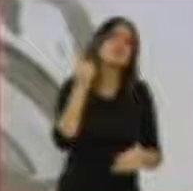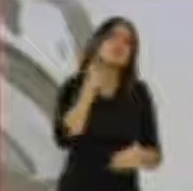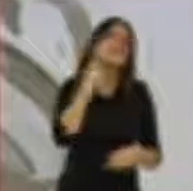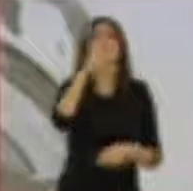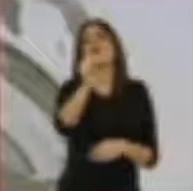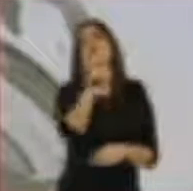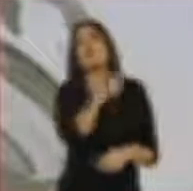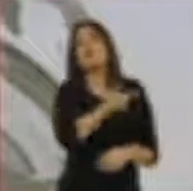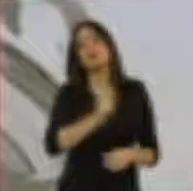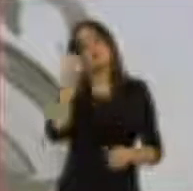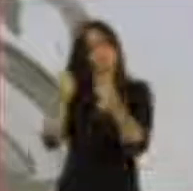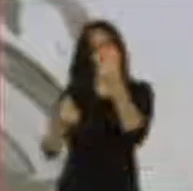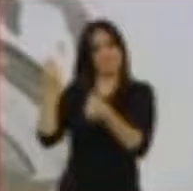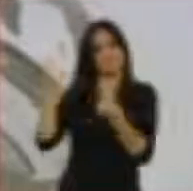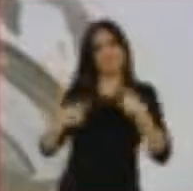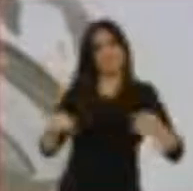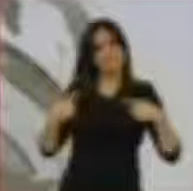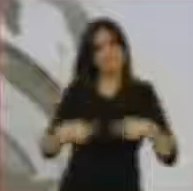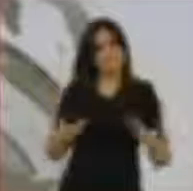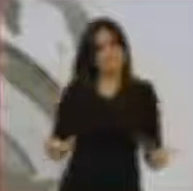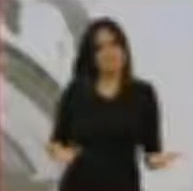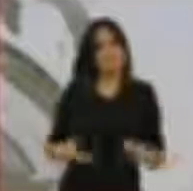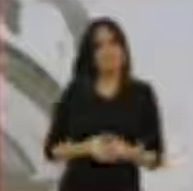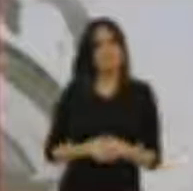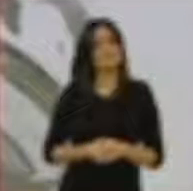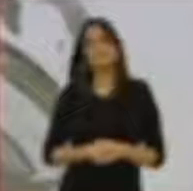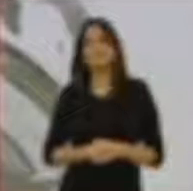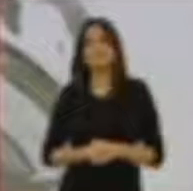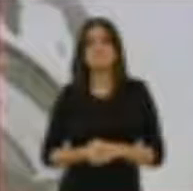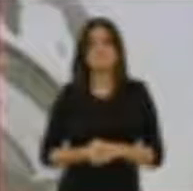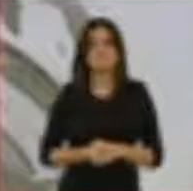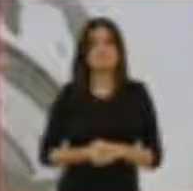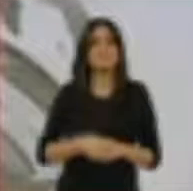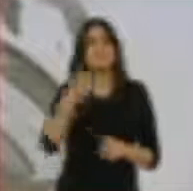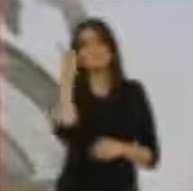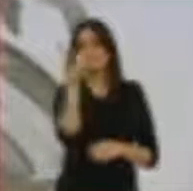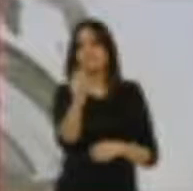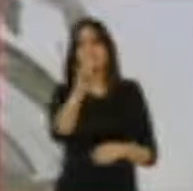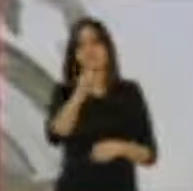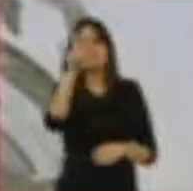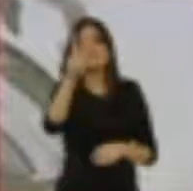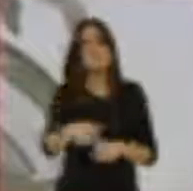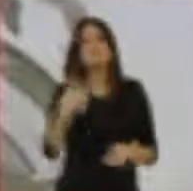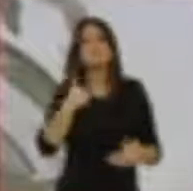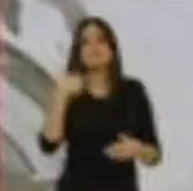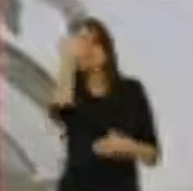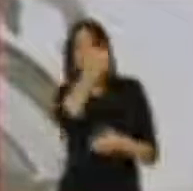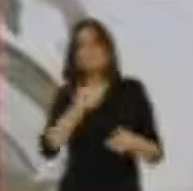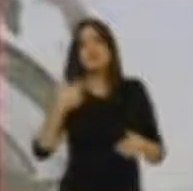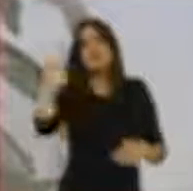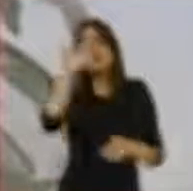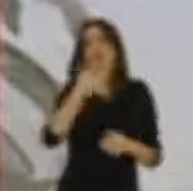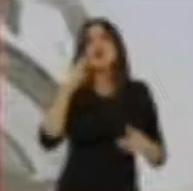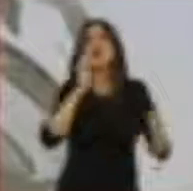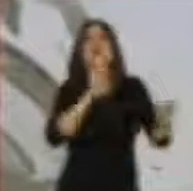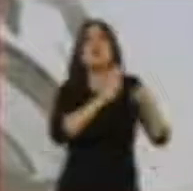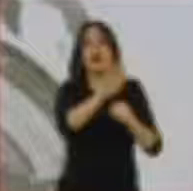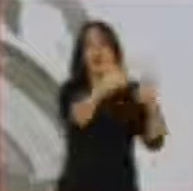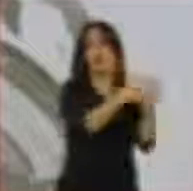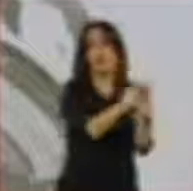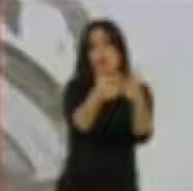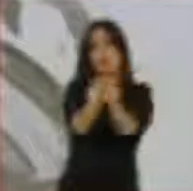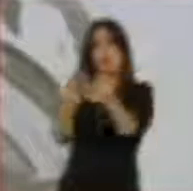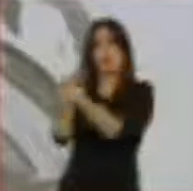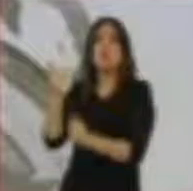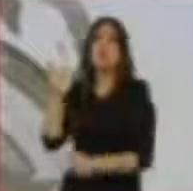propuestas de campaña su partido político, ¿No? Así es, ese es otro, ese es otro tema. Es decir, si estamos evaluando la reelección de la clase política